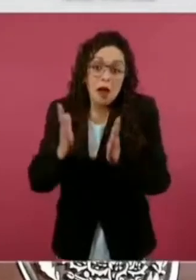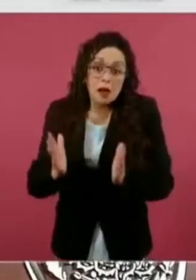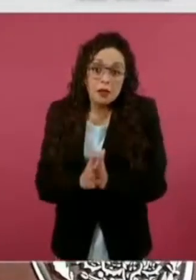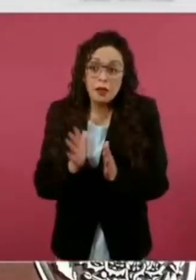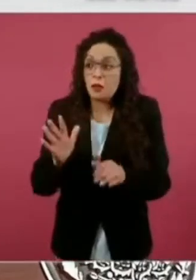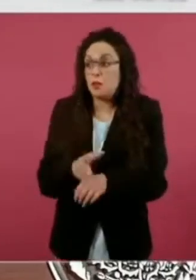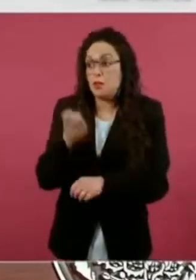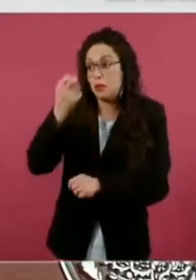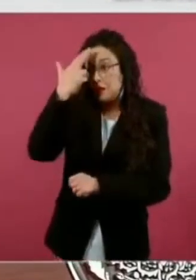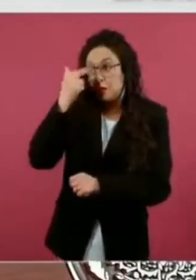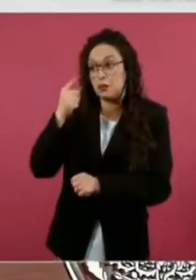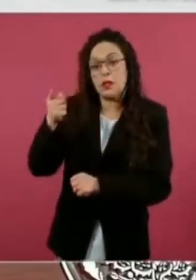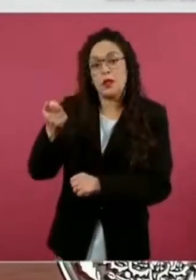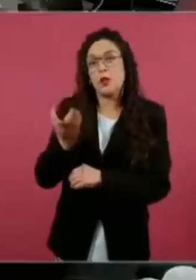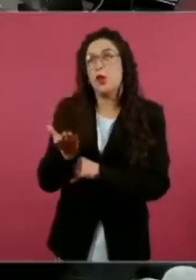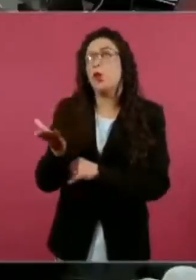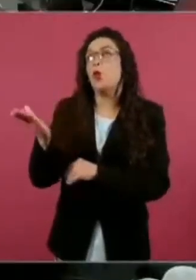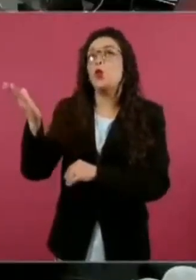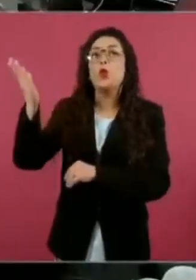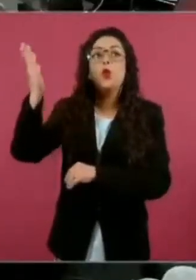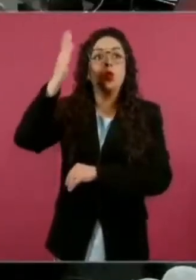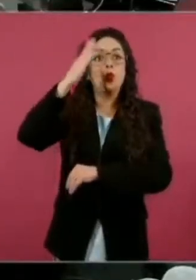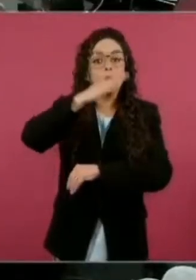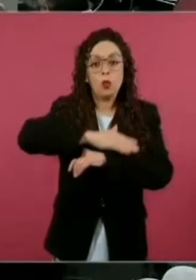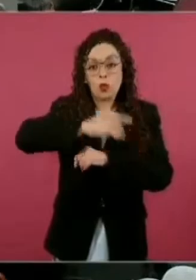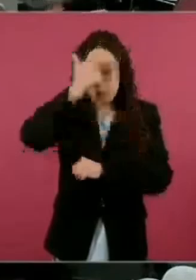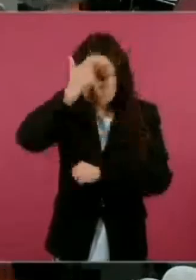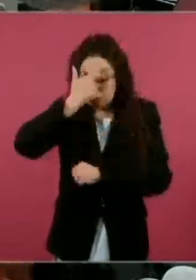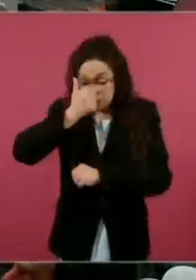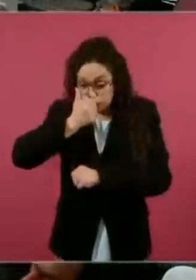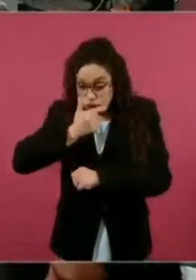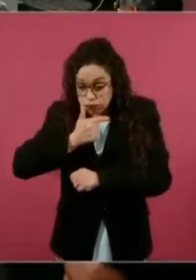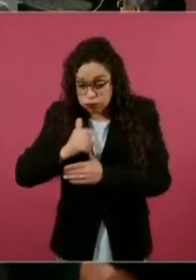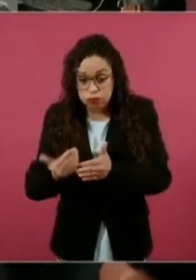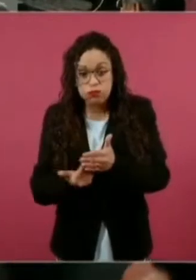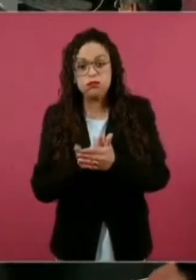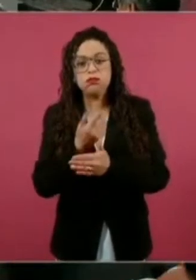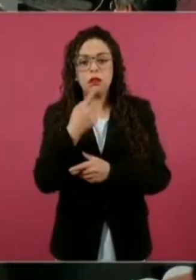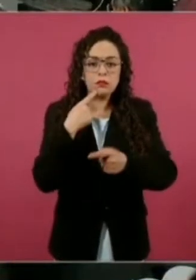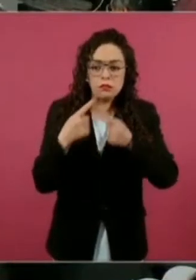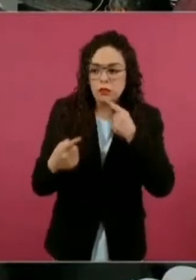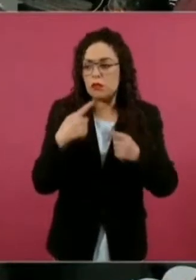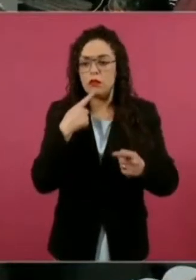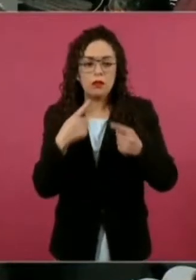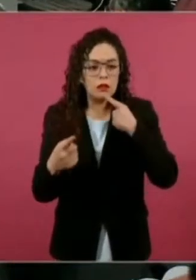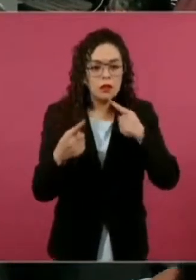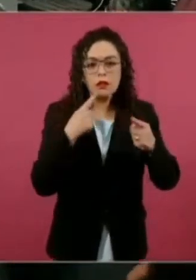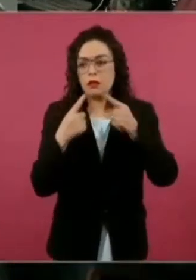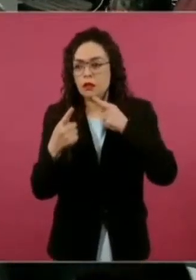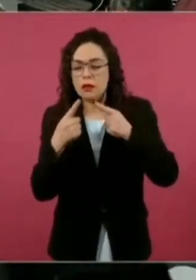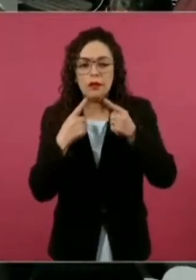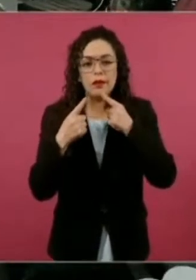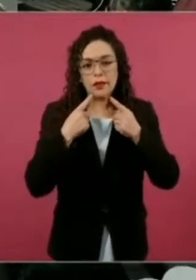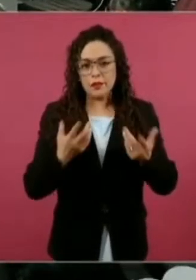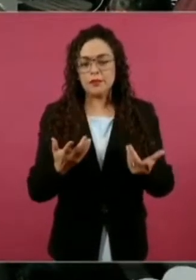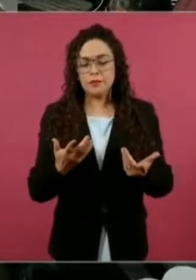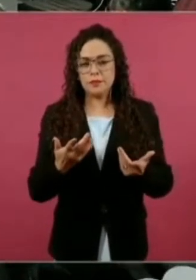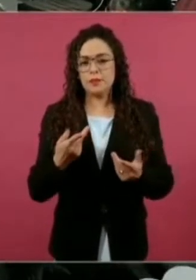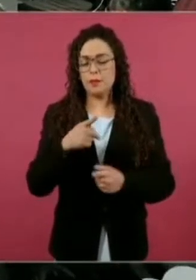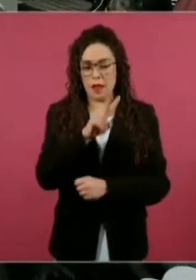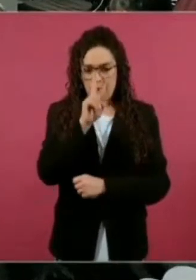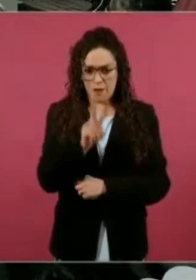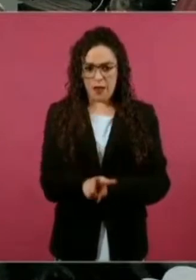deliberando. Lo importante